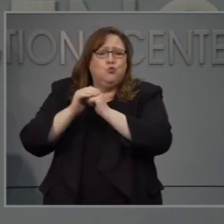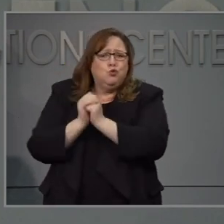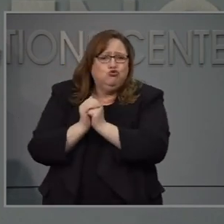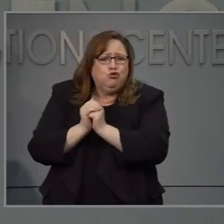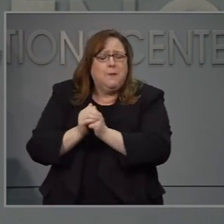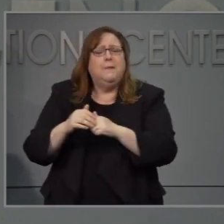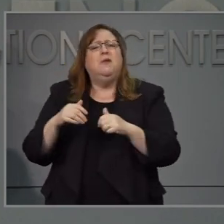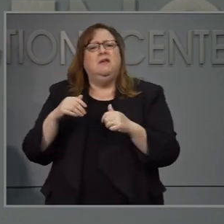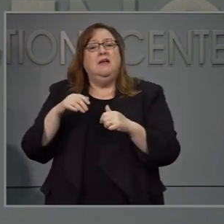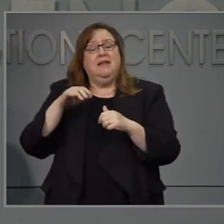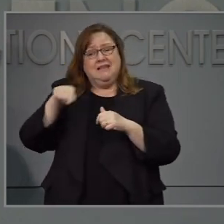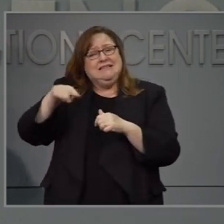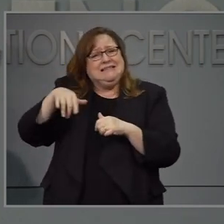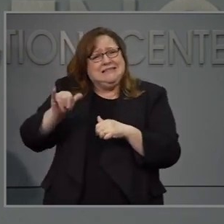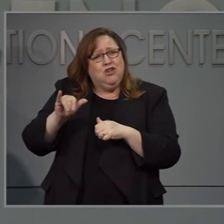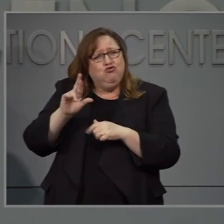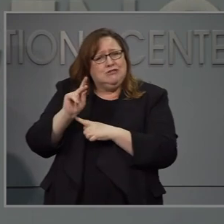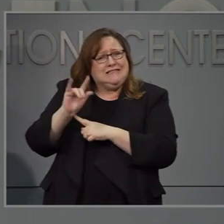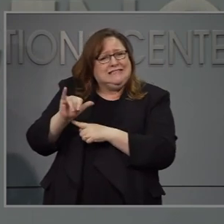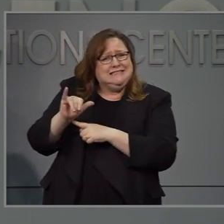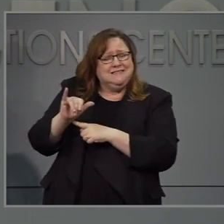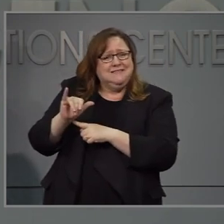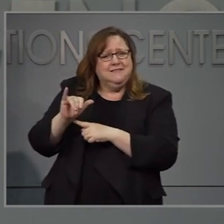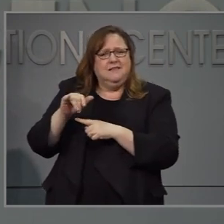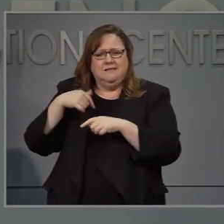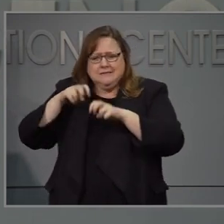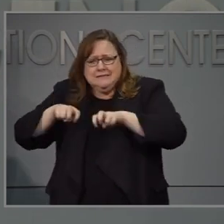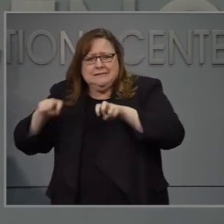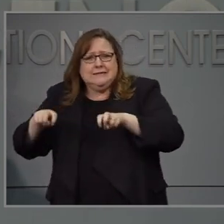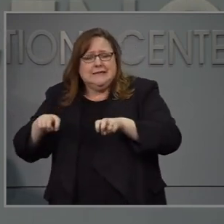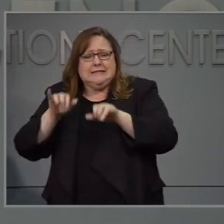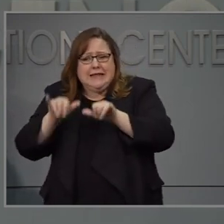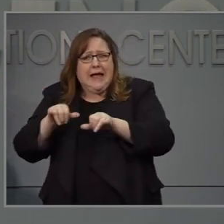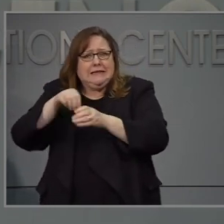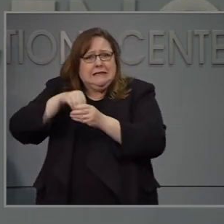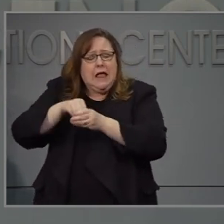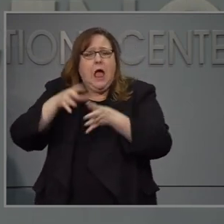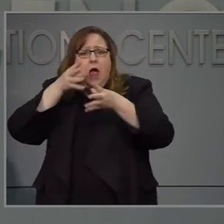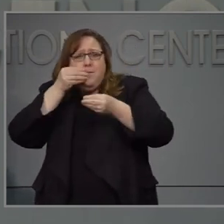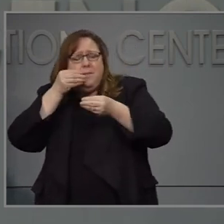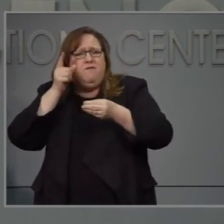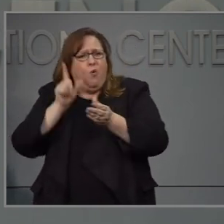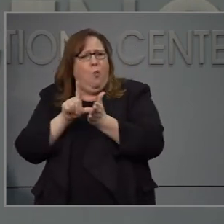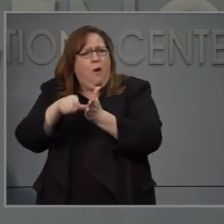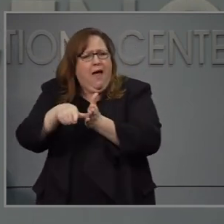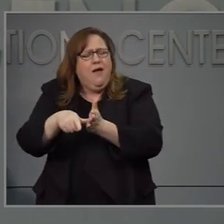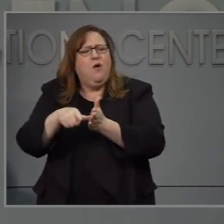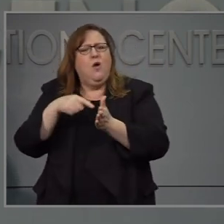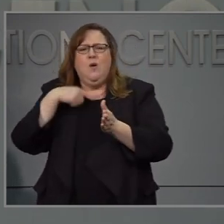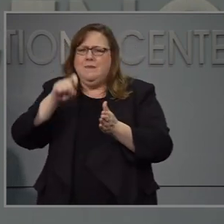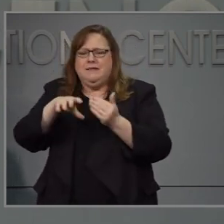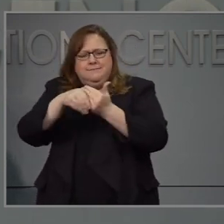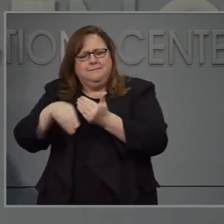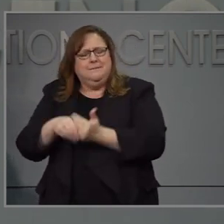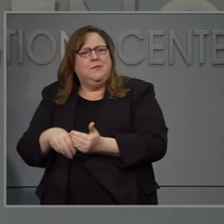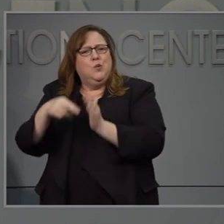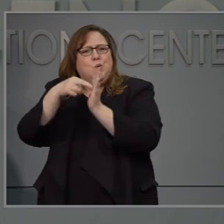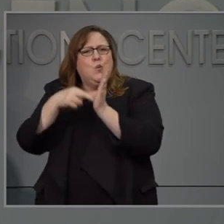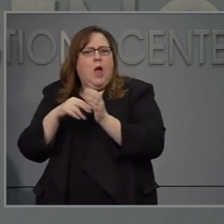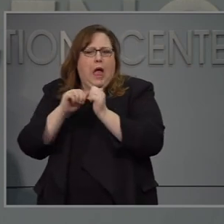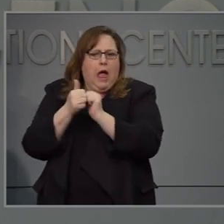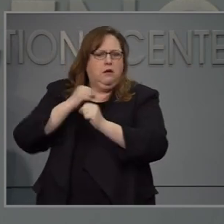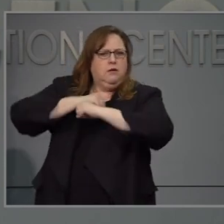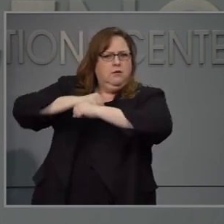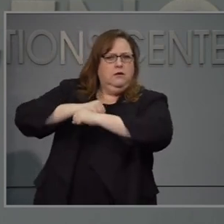Estas actividades todavía tienen riesgos y tendremos que hacer todo lo necesario para mantener baja la propagación del virus al